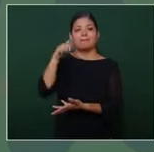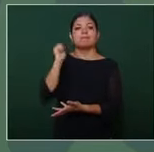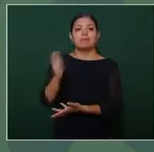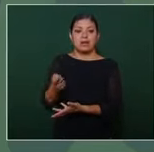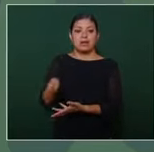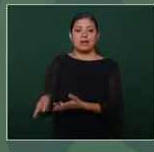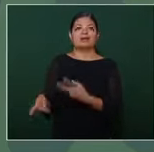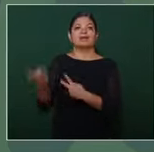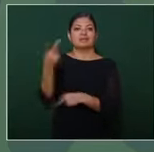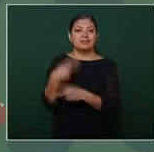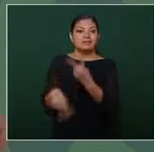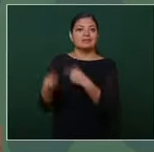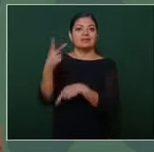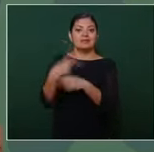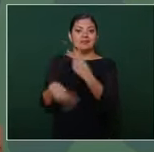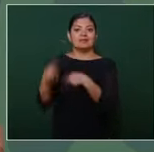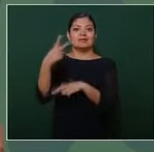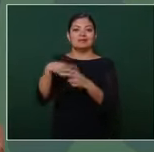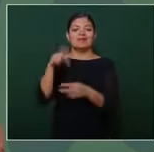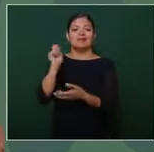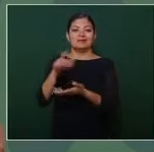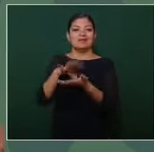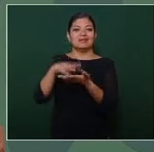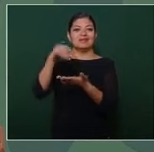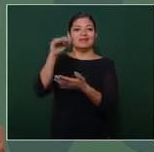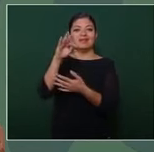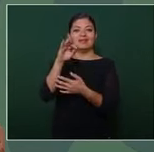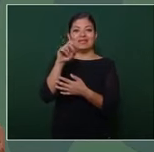más fertilizante